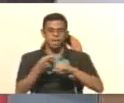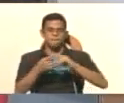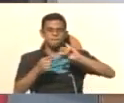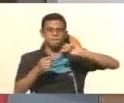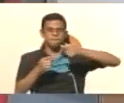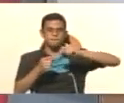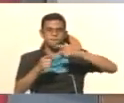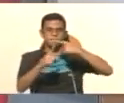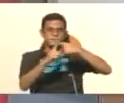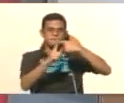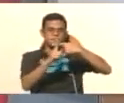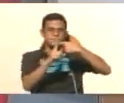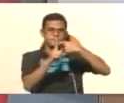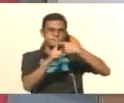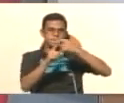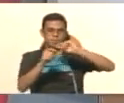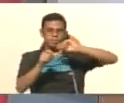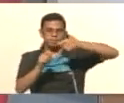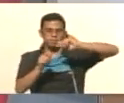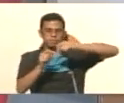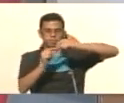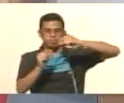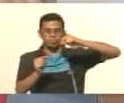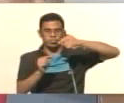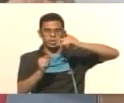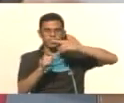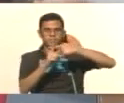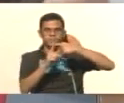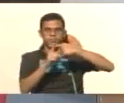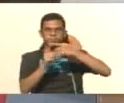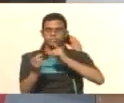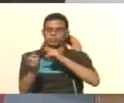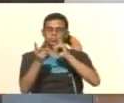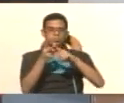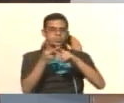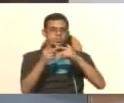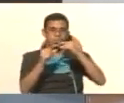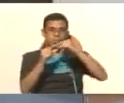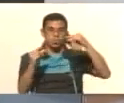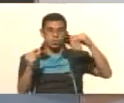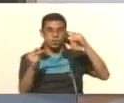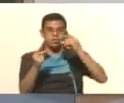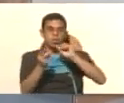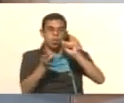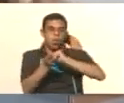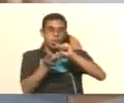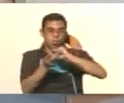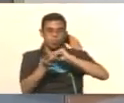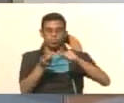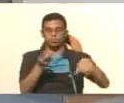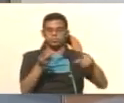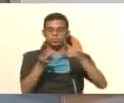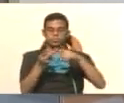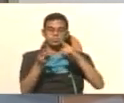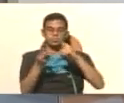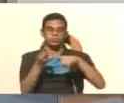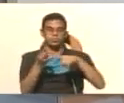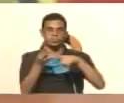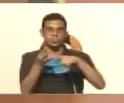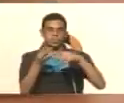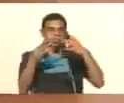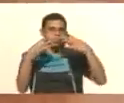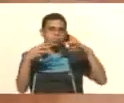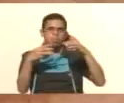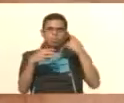destornillador de estría o desarmador de estría, un pequeño lápiz con borra, una toalla